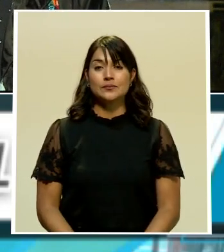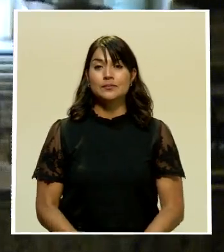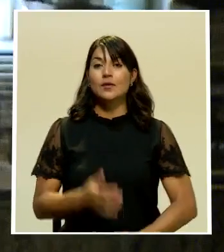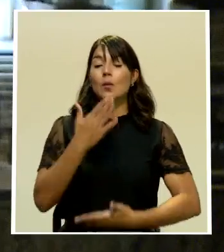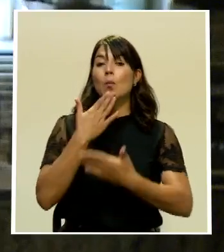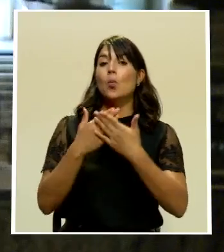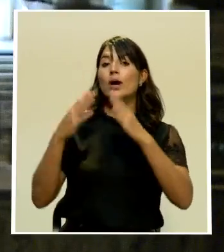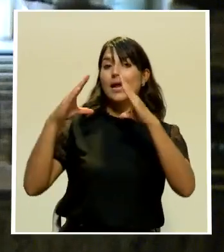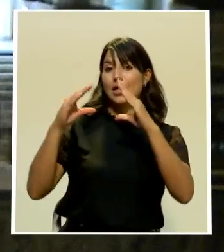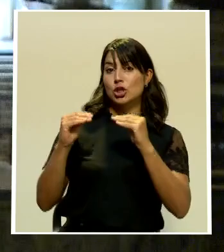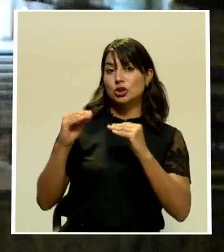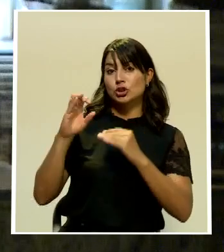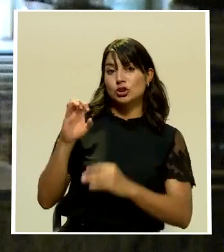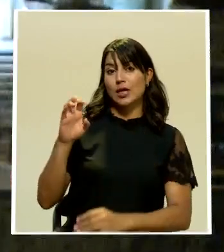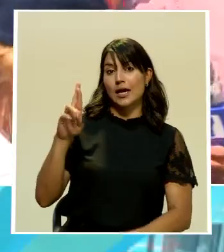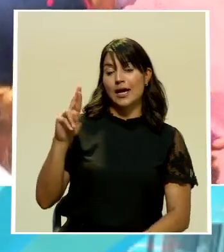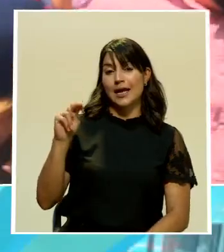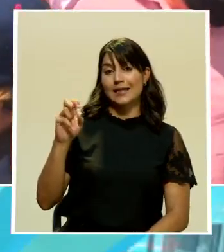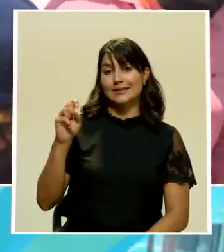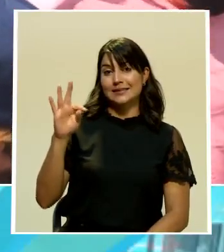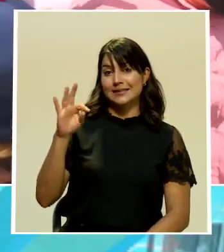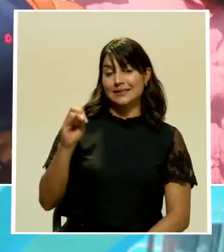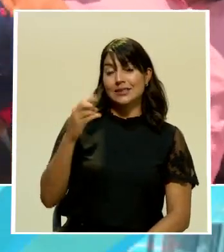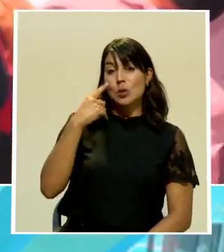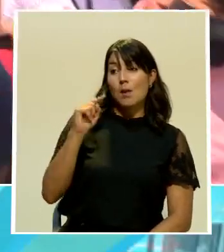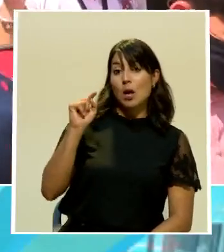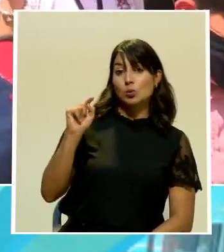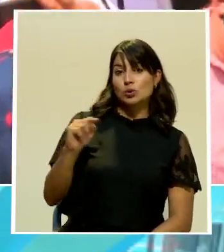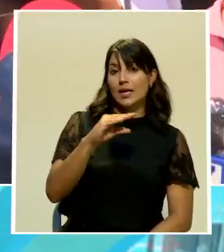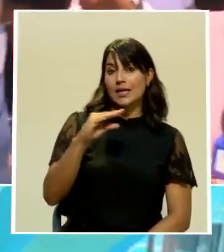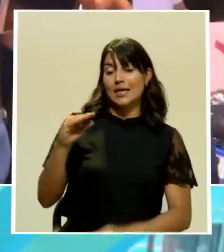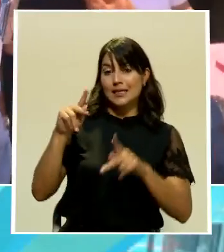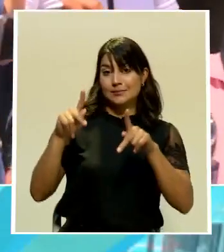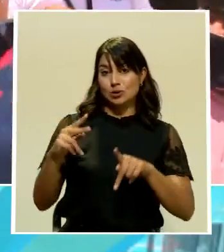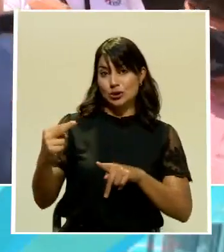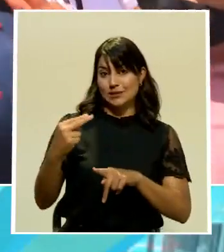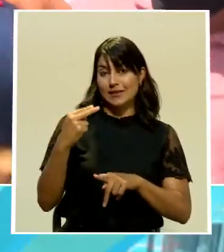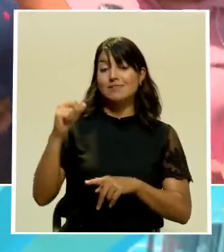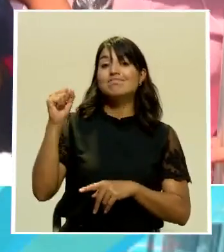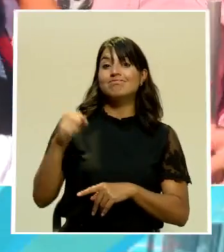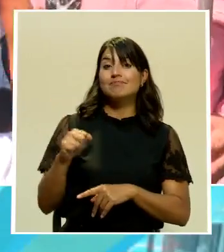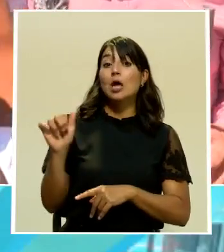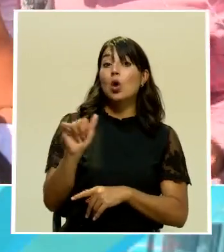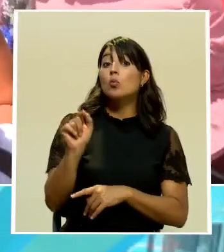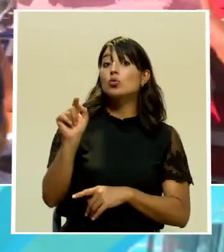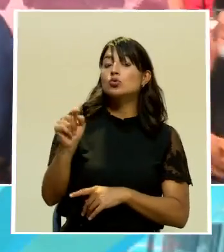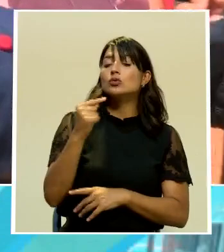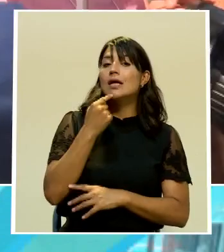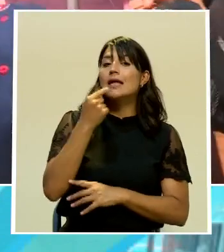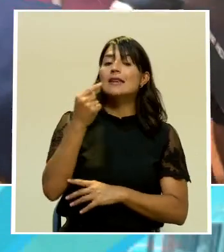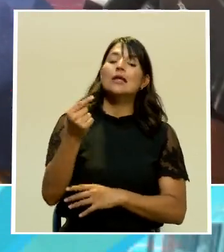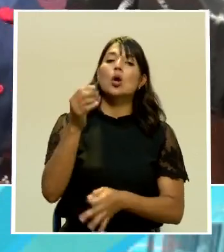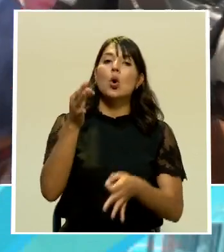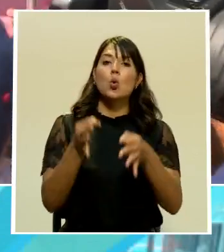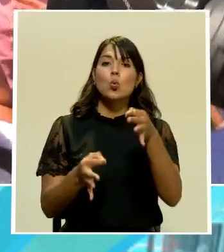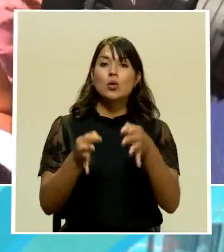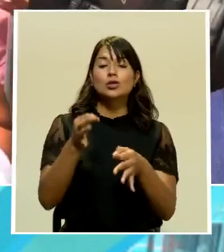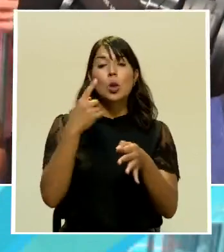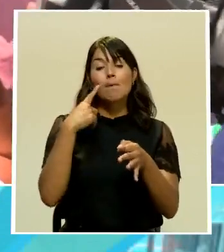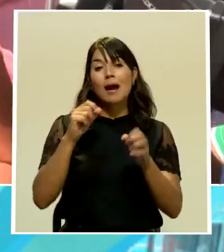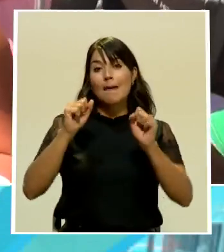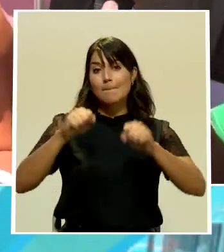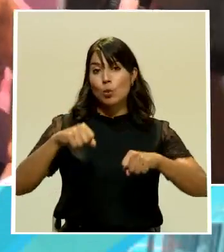Buenas noches, don Ernesto. Para usted y para los televidentes, tal y como usted lo acaba de decir la audiencia para definir medidas